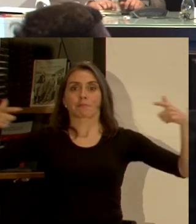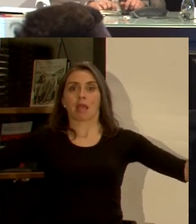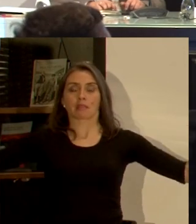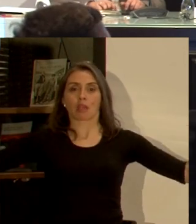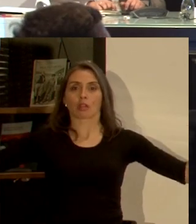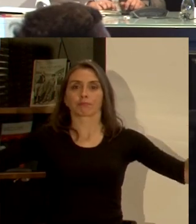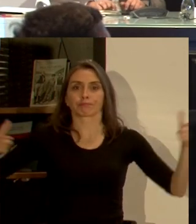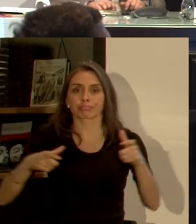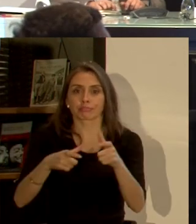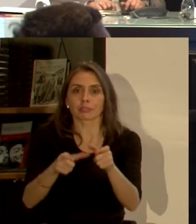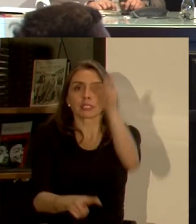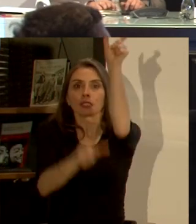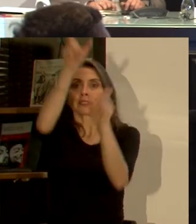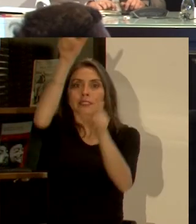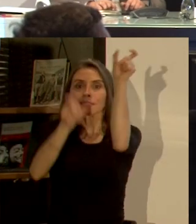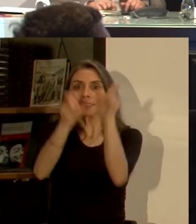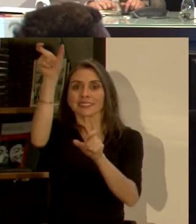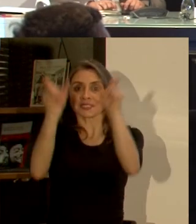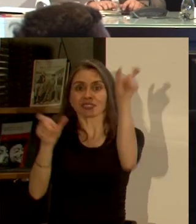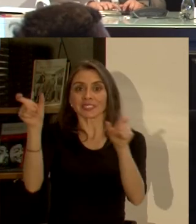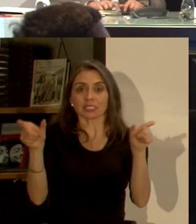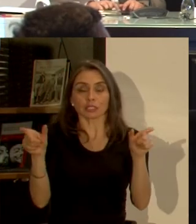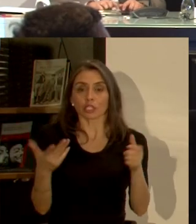también termina no teniendo ningún